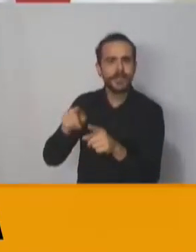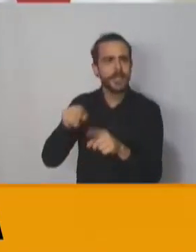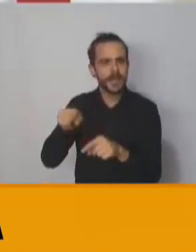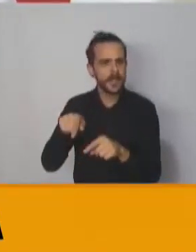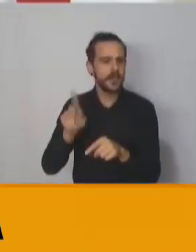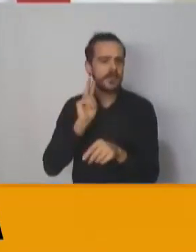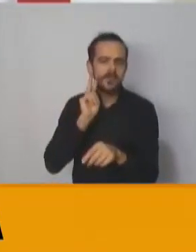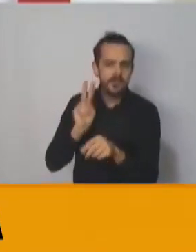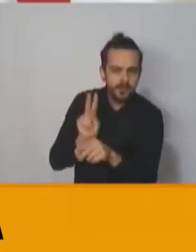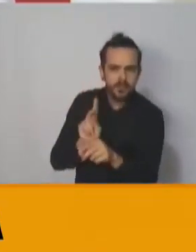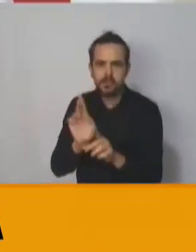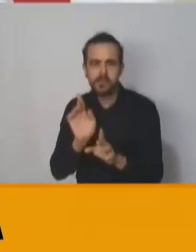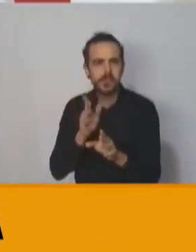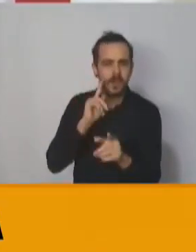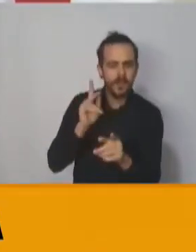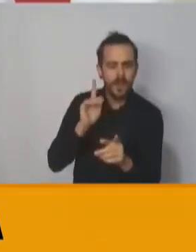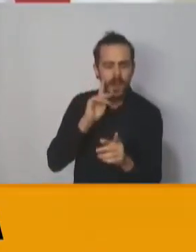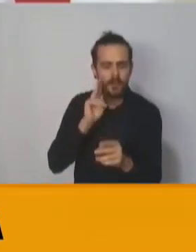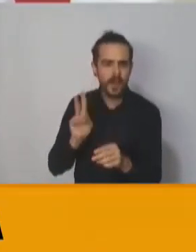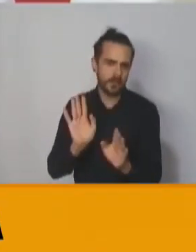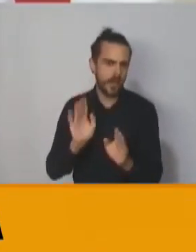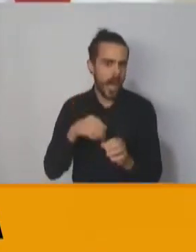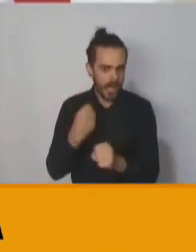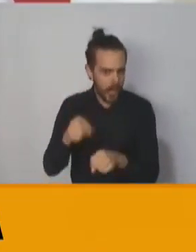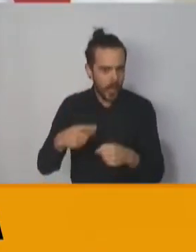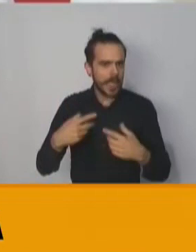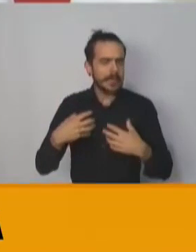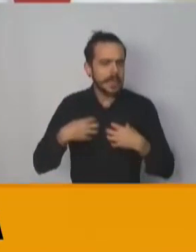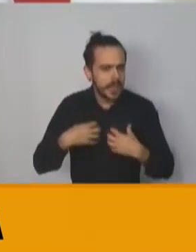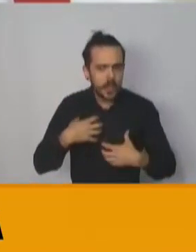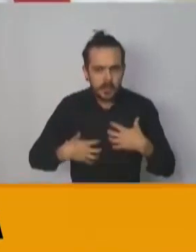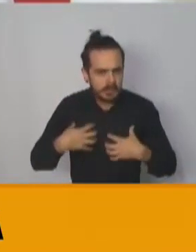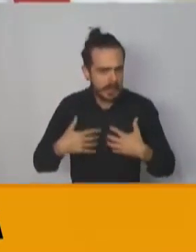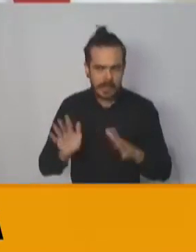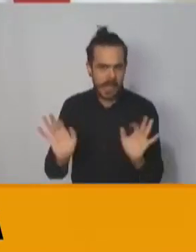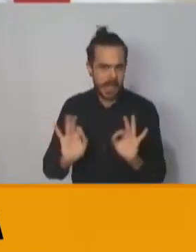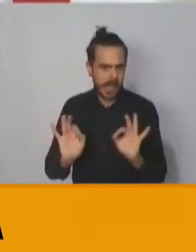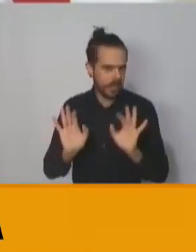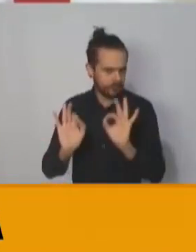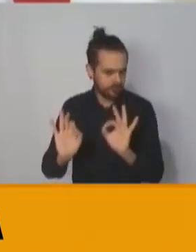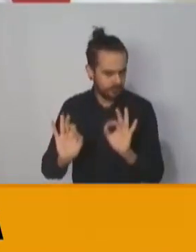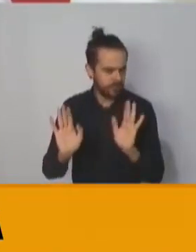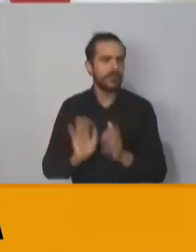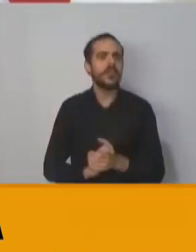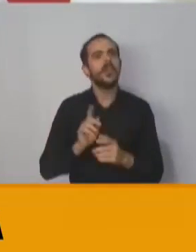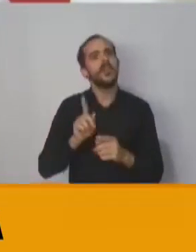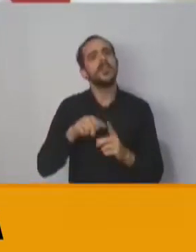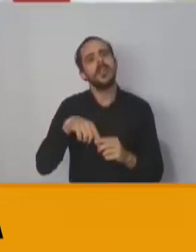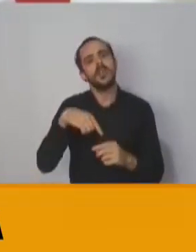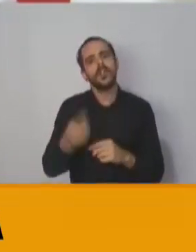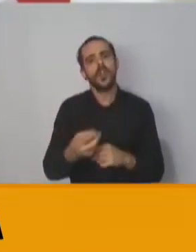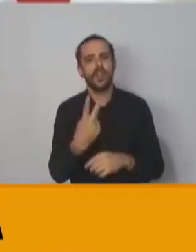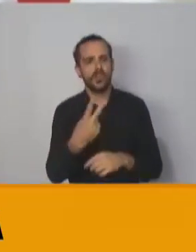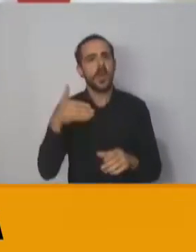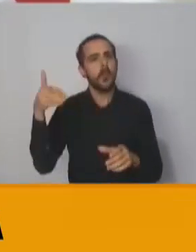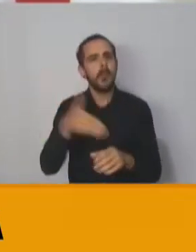pacientes que están asintomáticos y dos pacientes que han sido contacto estrecho de la